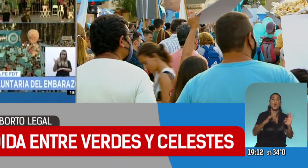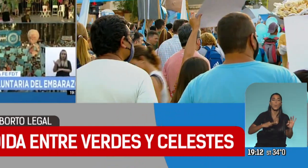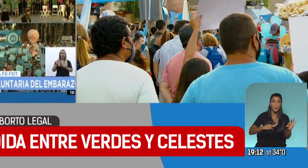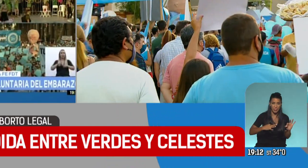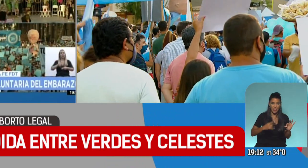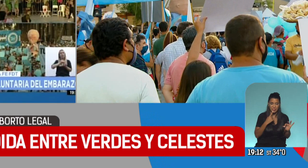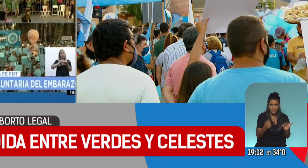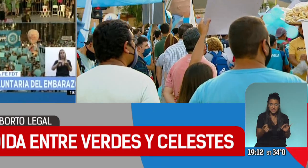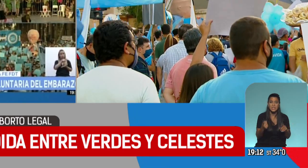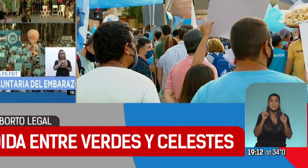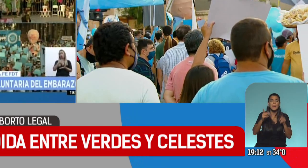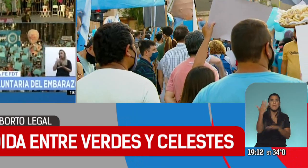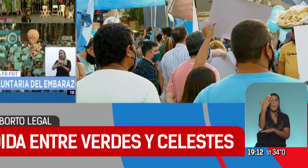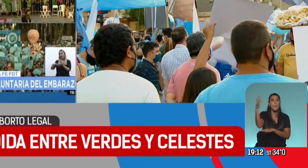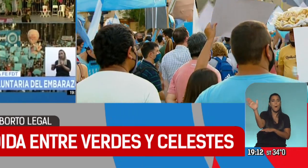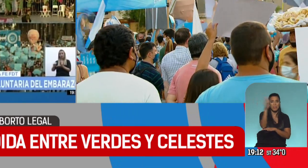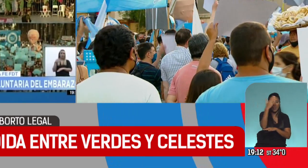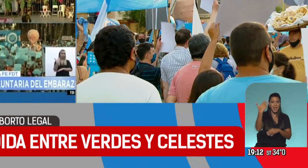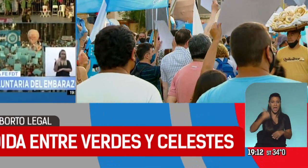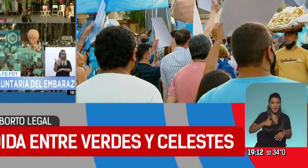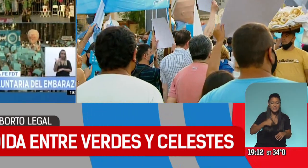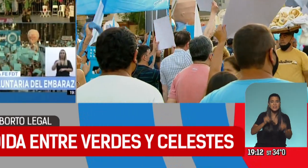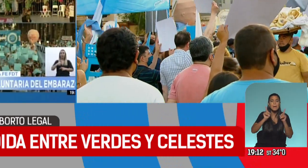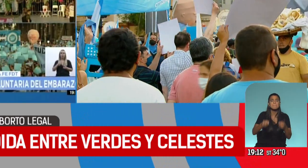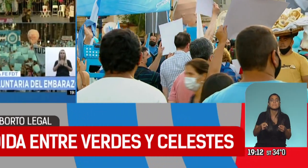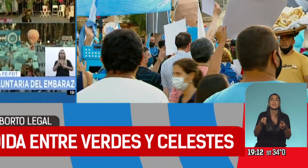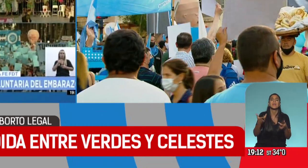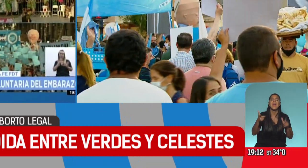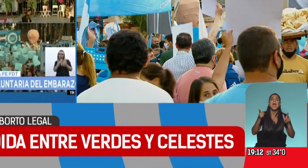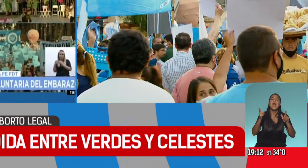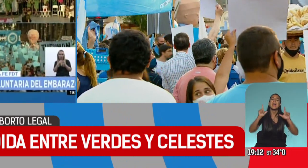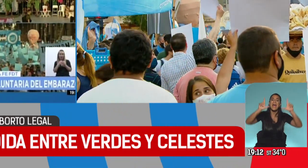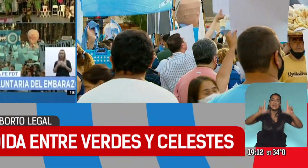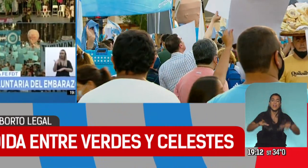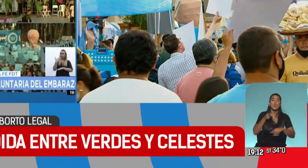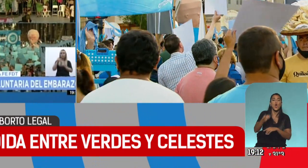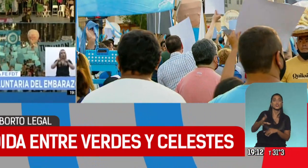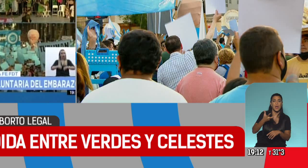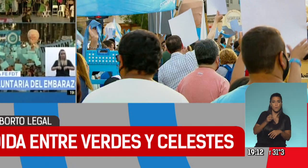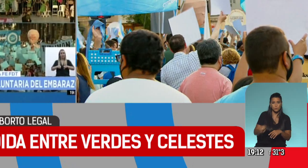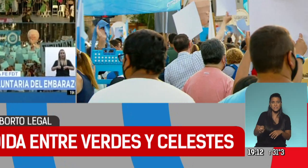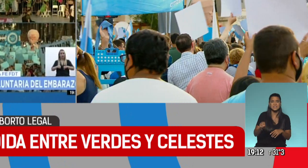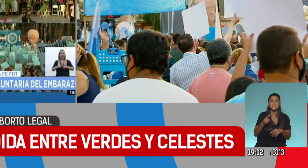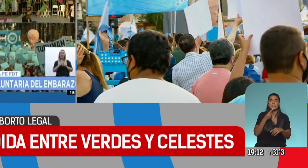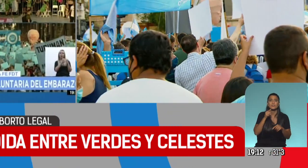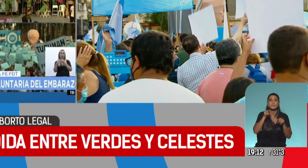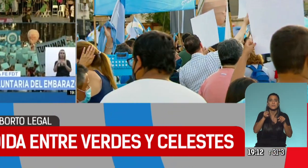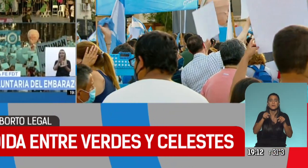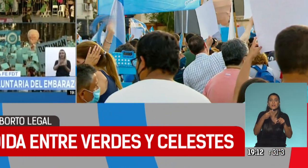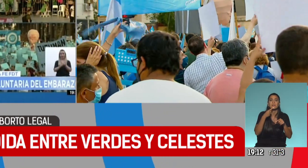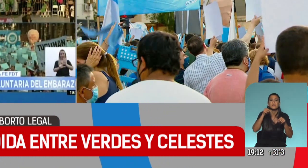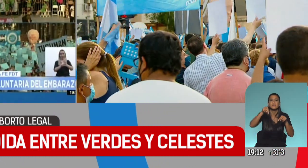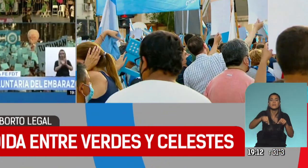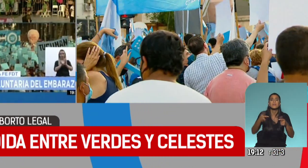muchas banderas de la República Argentina, también carteles en contra del aborto, y por supuesto, figuras, imágenes